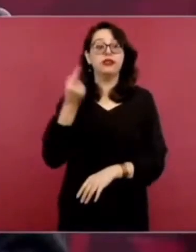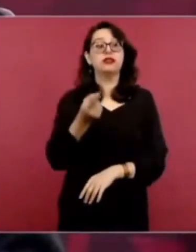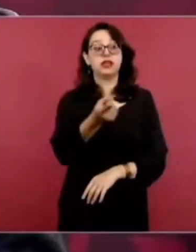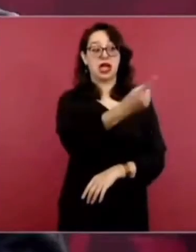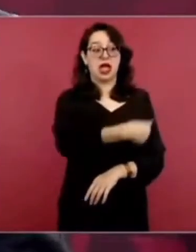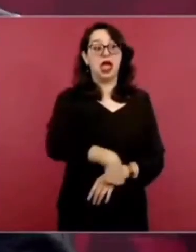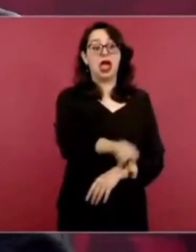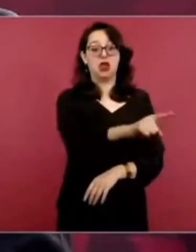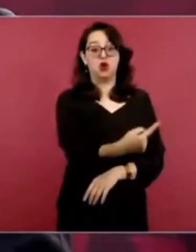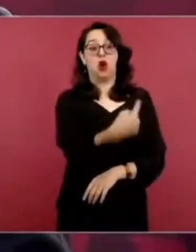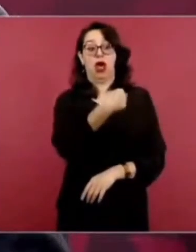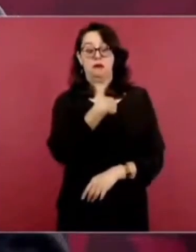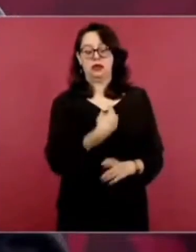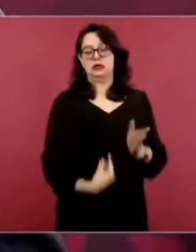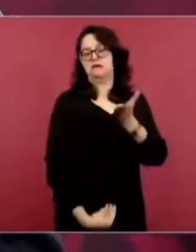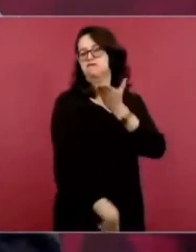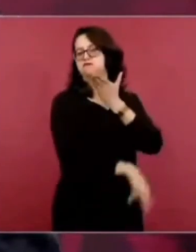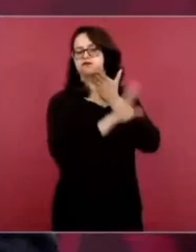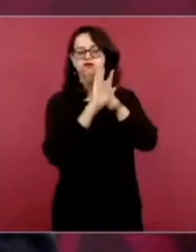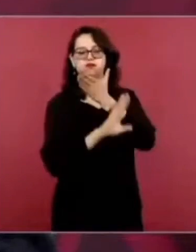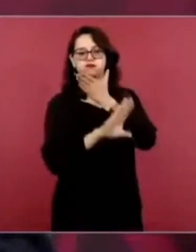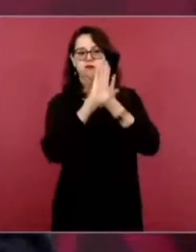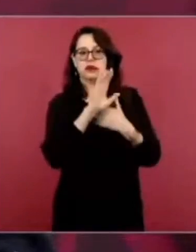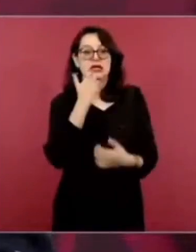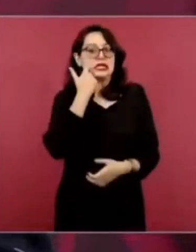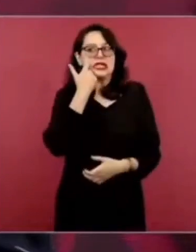Pues, yo era el peligro para México.